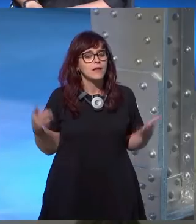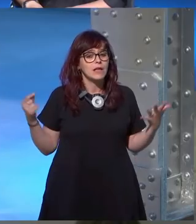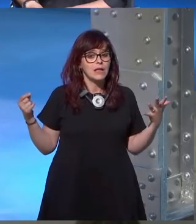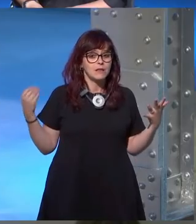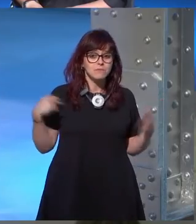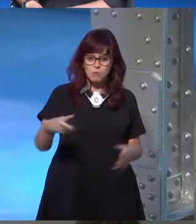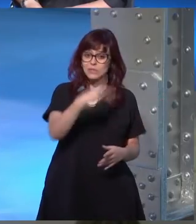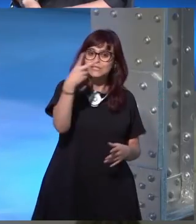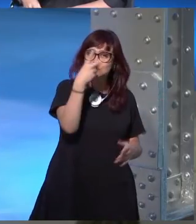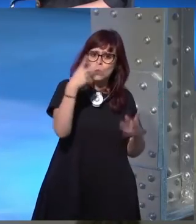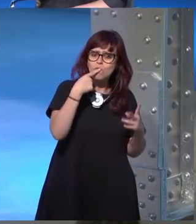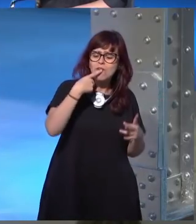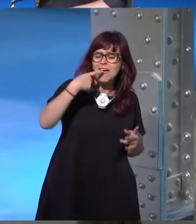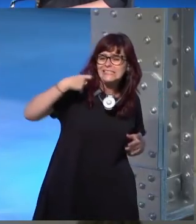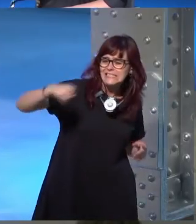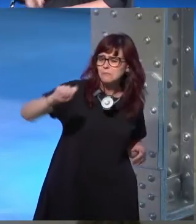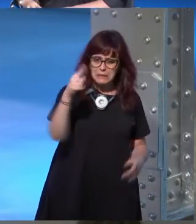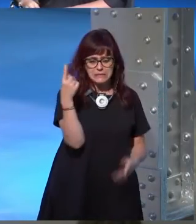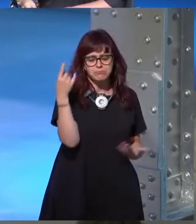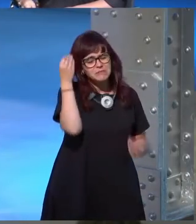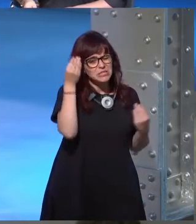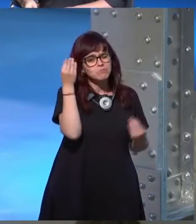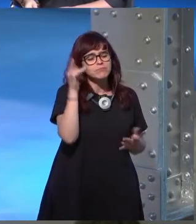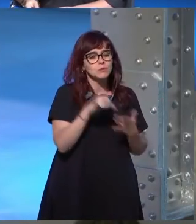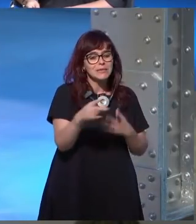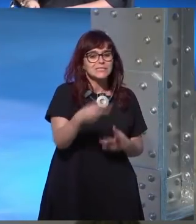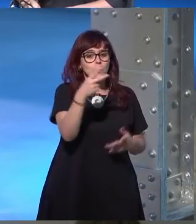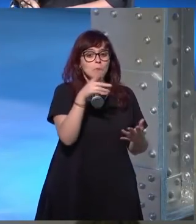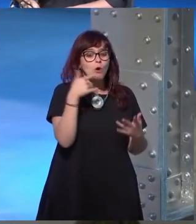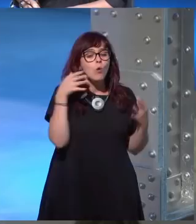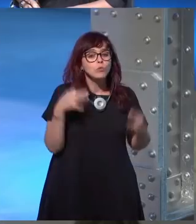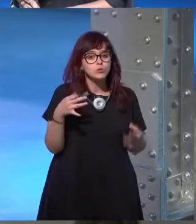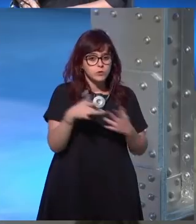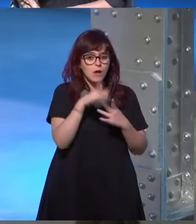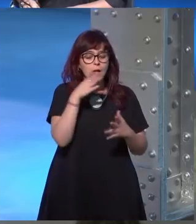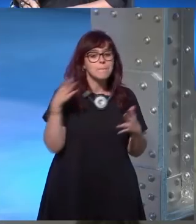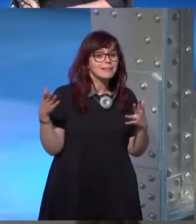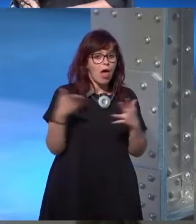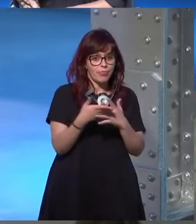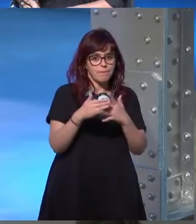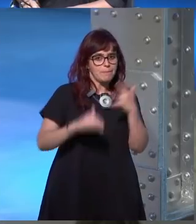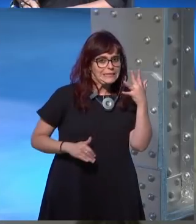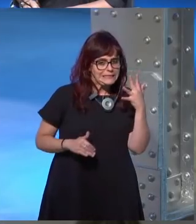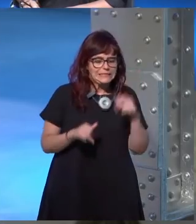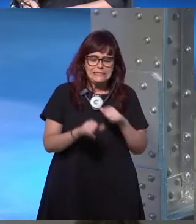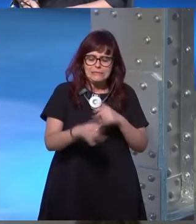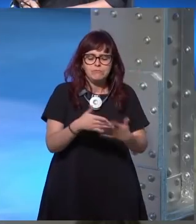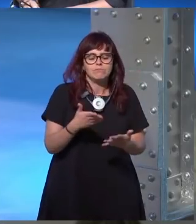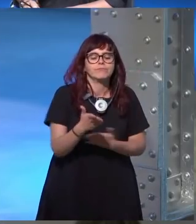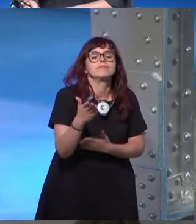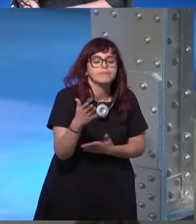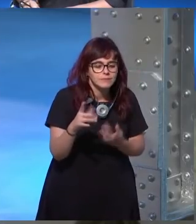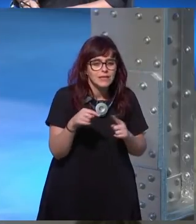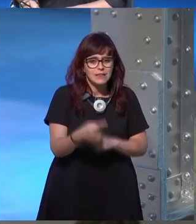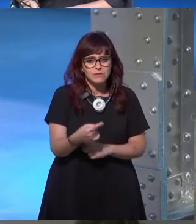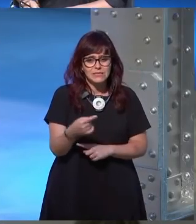mi segunda novela fue seguramente la más difícil en ese sentido porque tuve que cortar la segunda mitad y el tercer